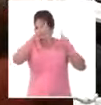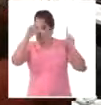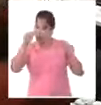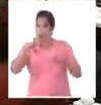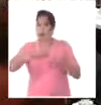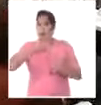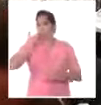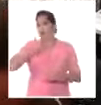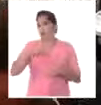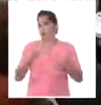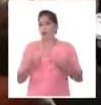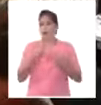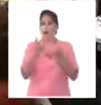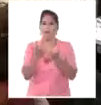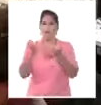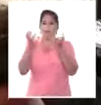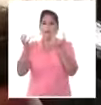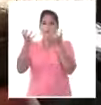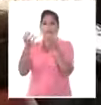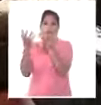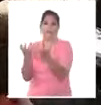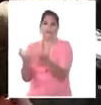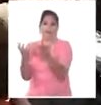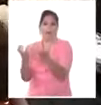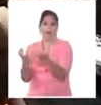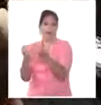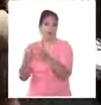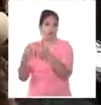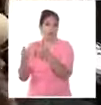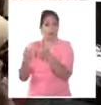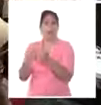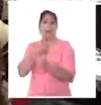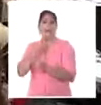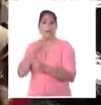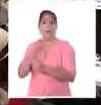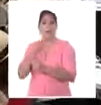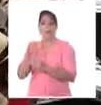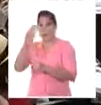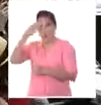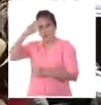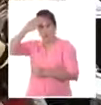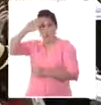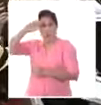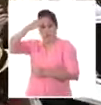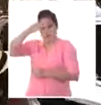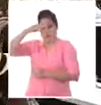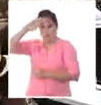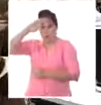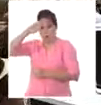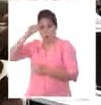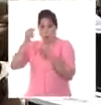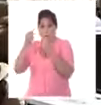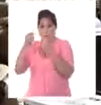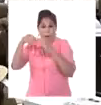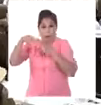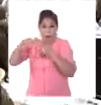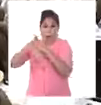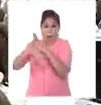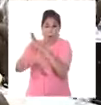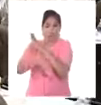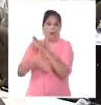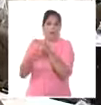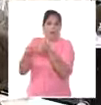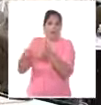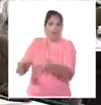teoría de la fruta madura. Y cito, hay leyes de gravitación política como las hay de